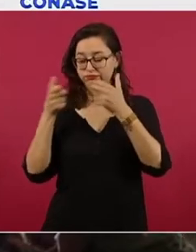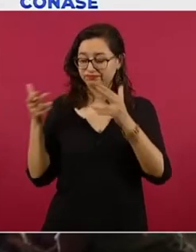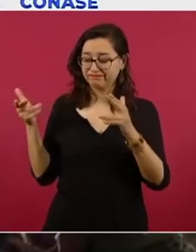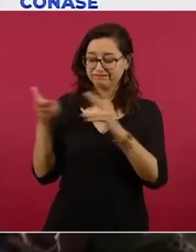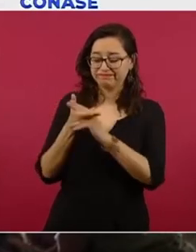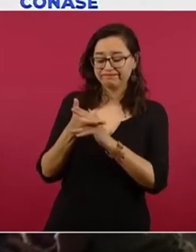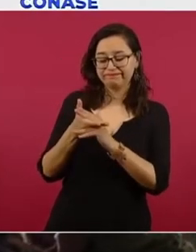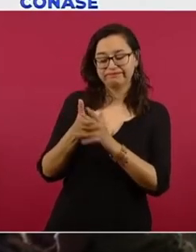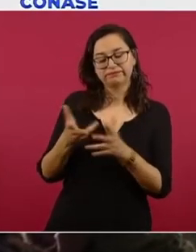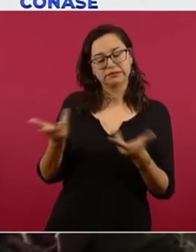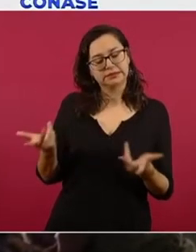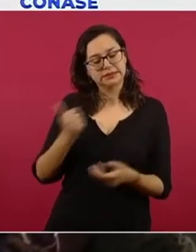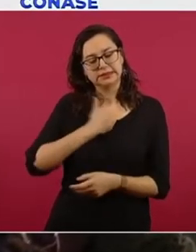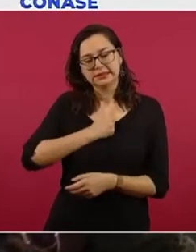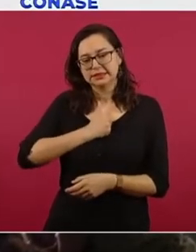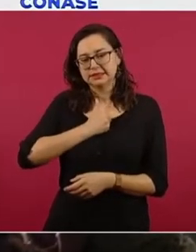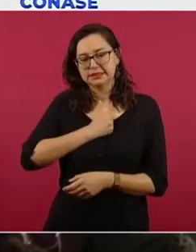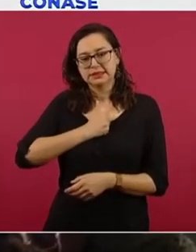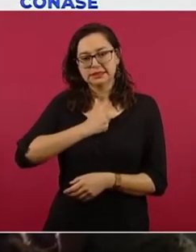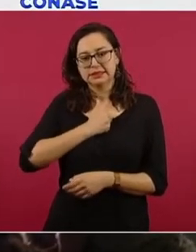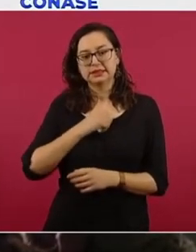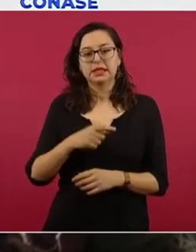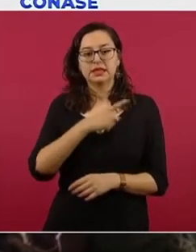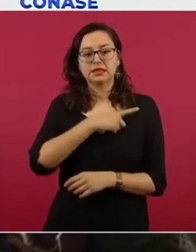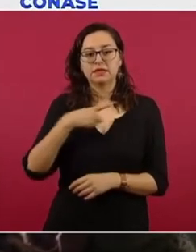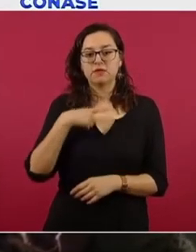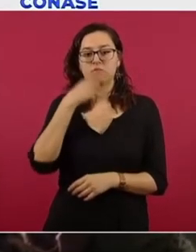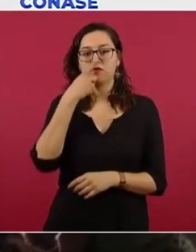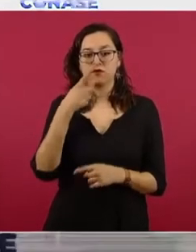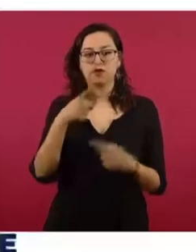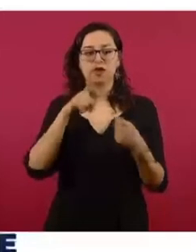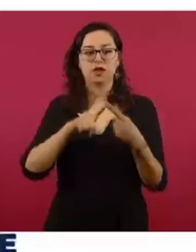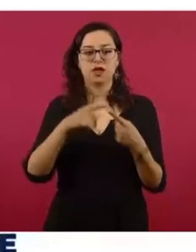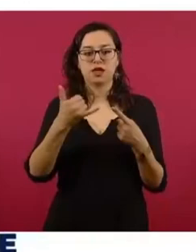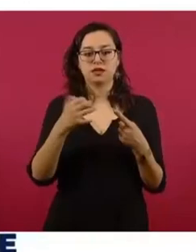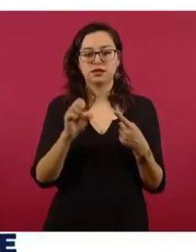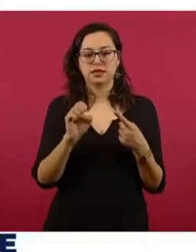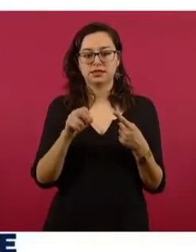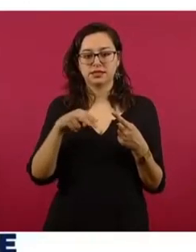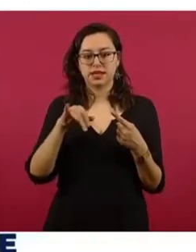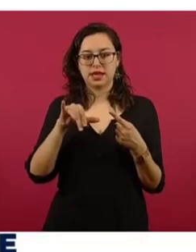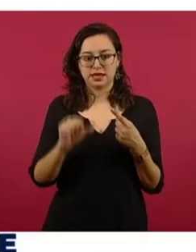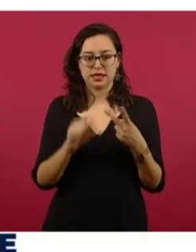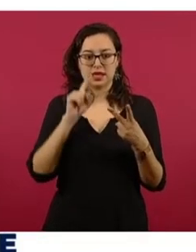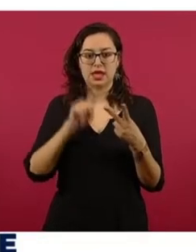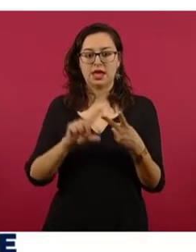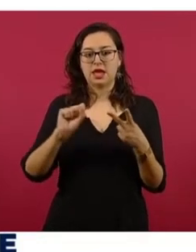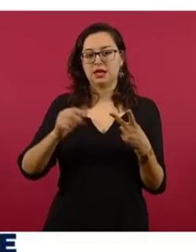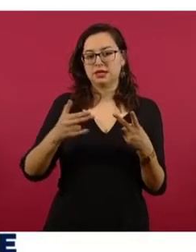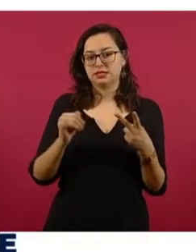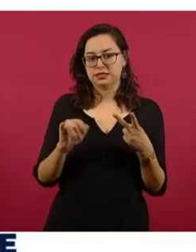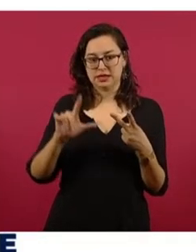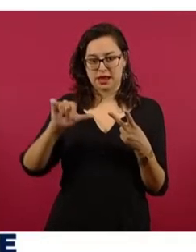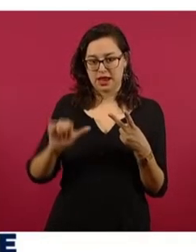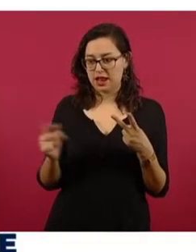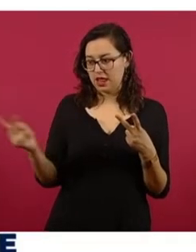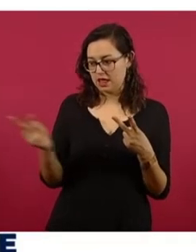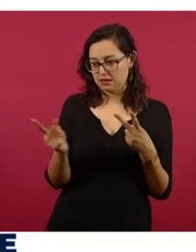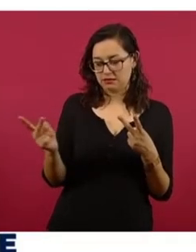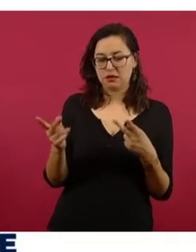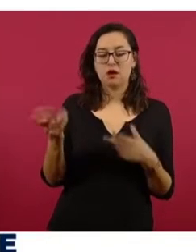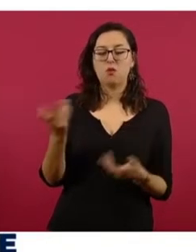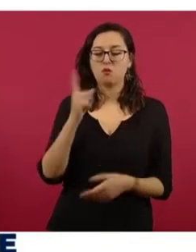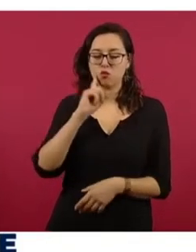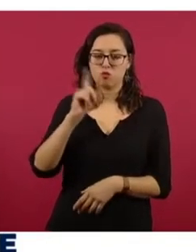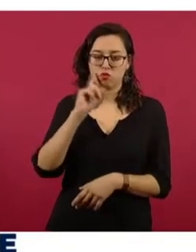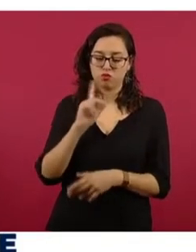continuar, señalar que en el caso de Yesenia Molinedo y Sheila García ya hay dos órdenes